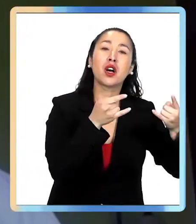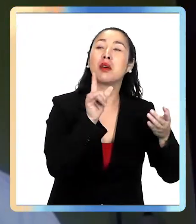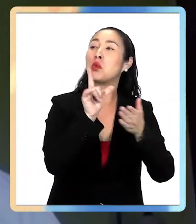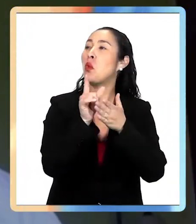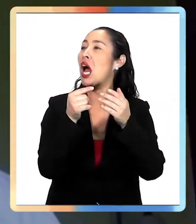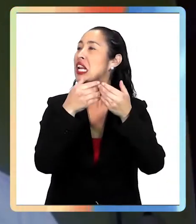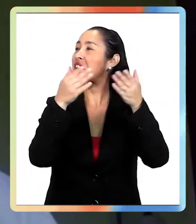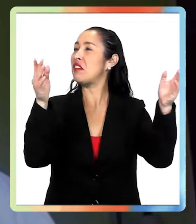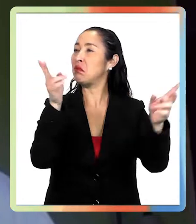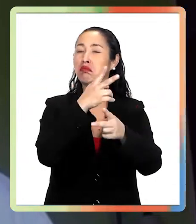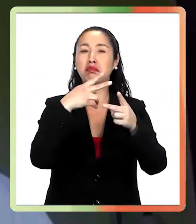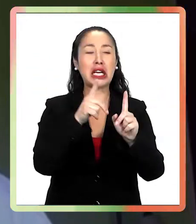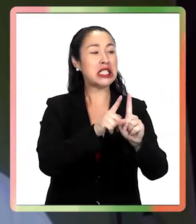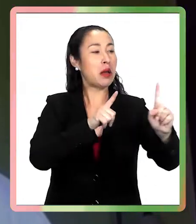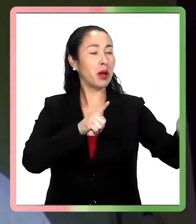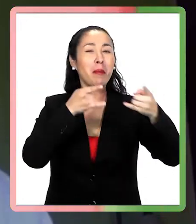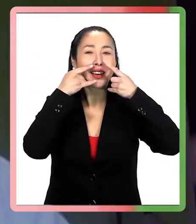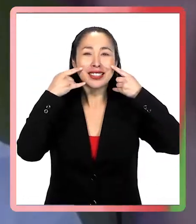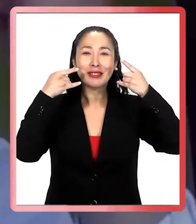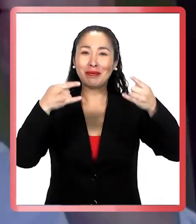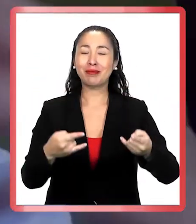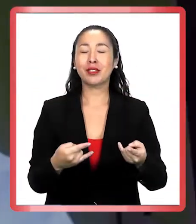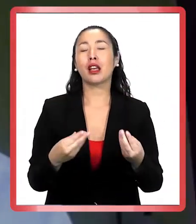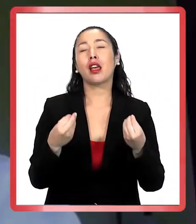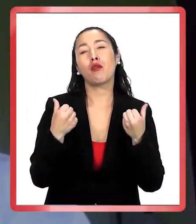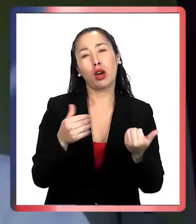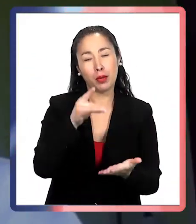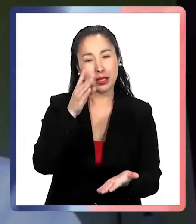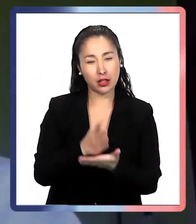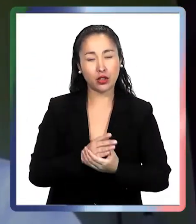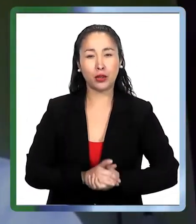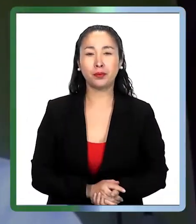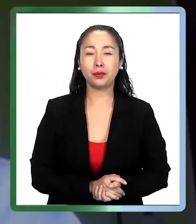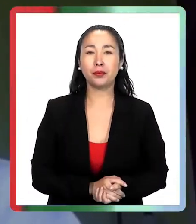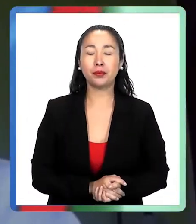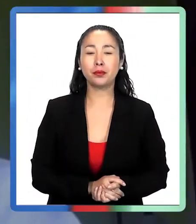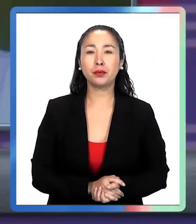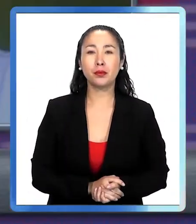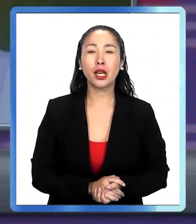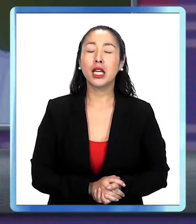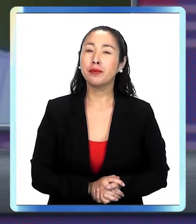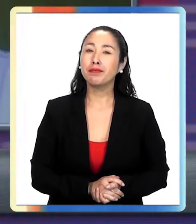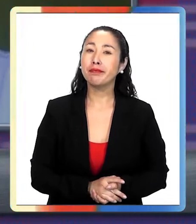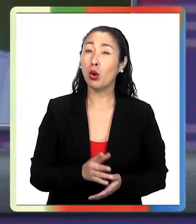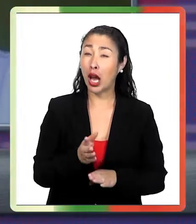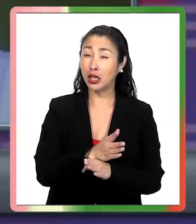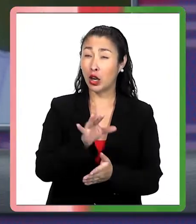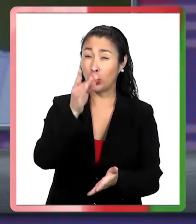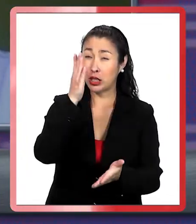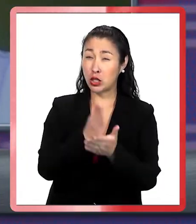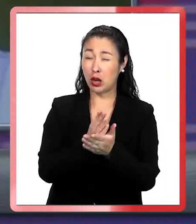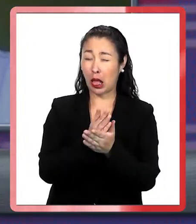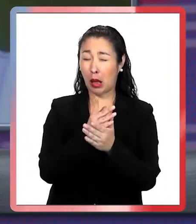afuera y separados de otras personas. Fantástico. Bien por esa decisión. A ver, se optó porque era un